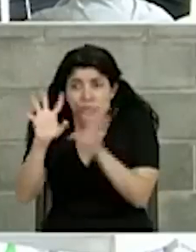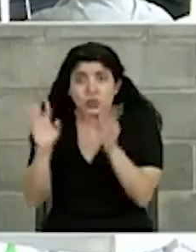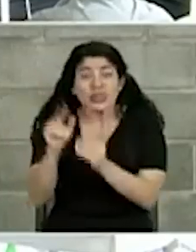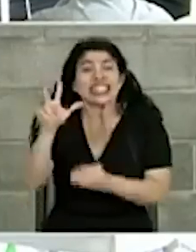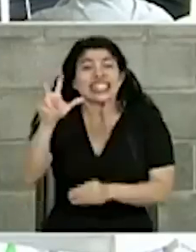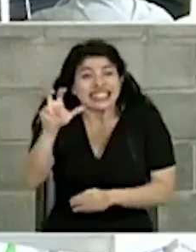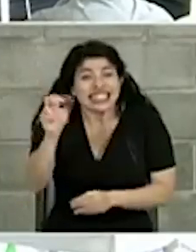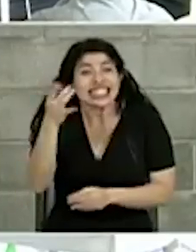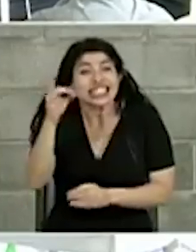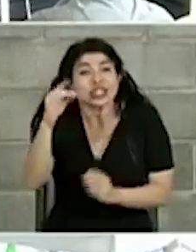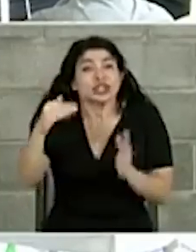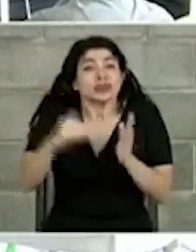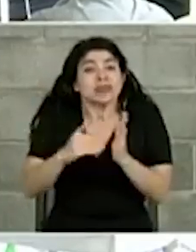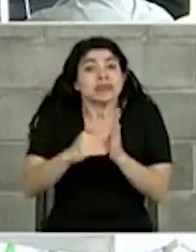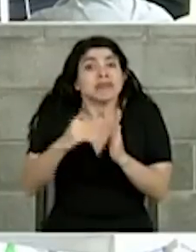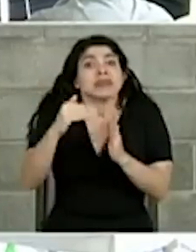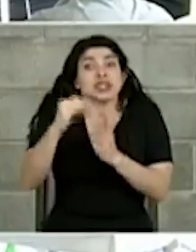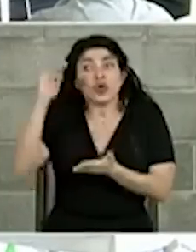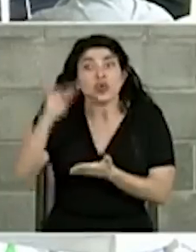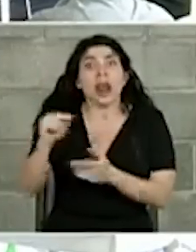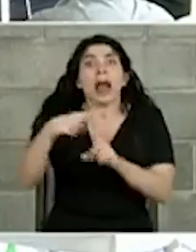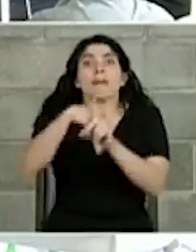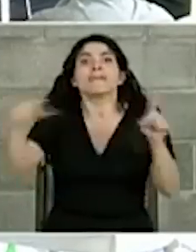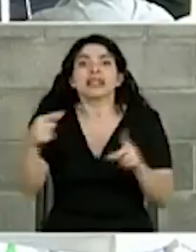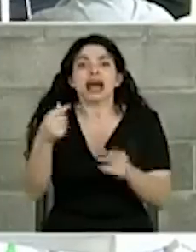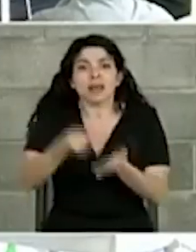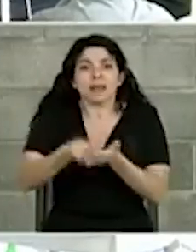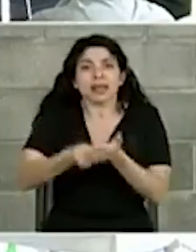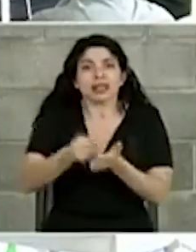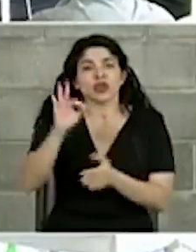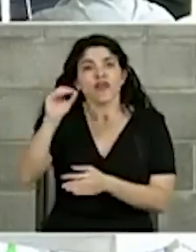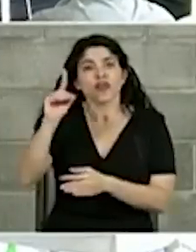318 mil millones eso es la mitad de FODESAF